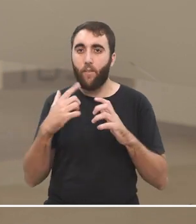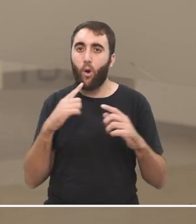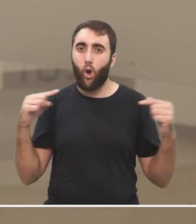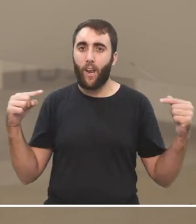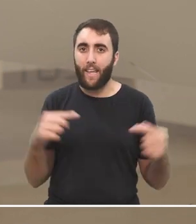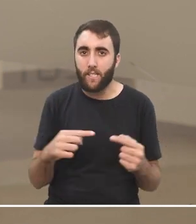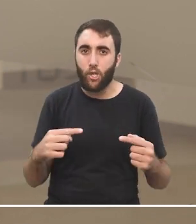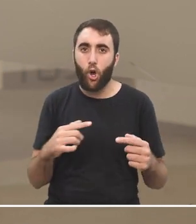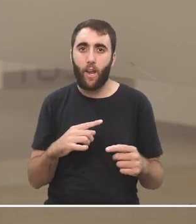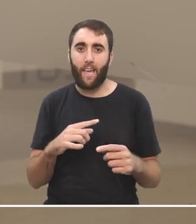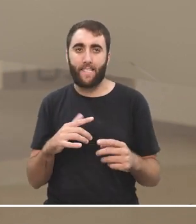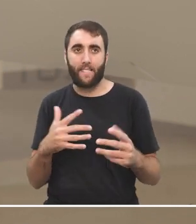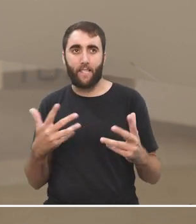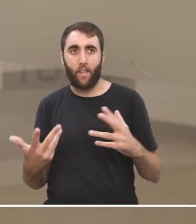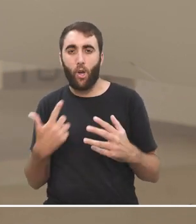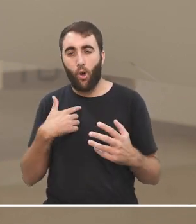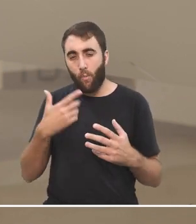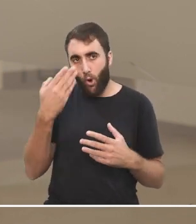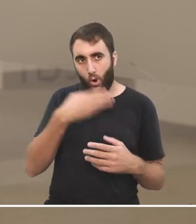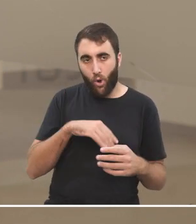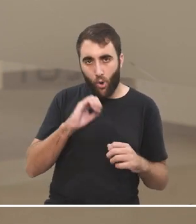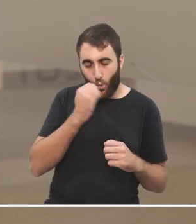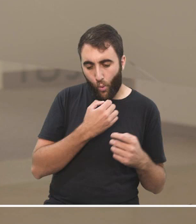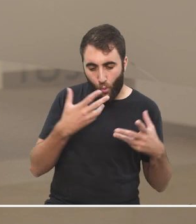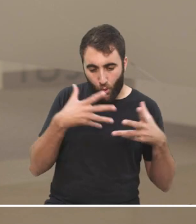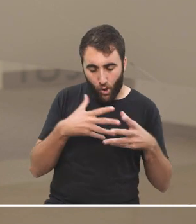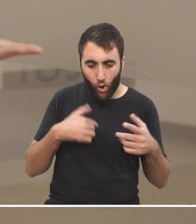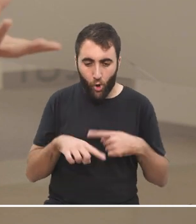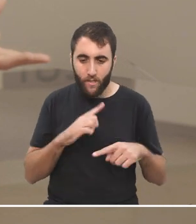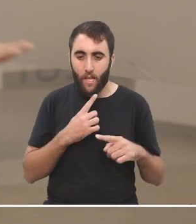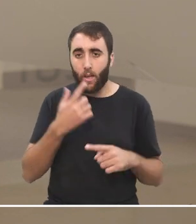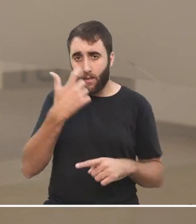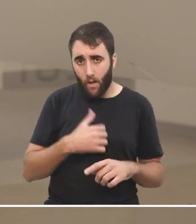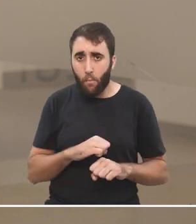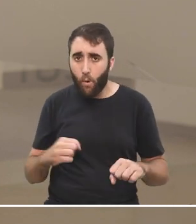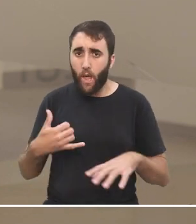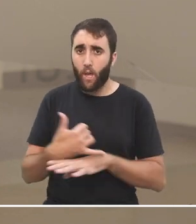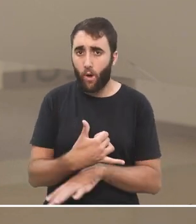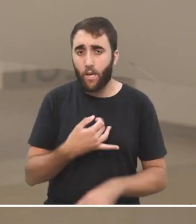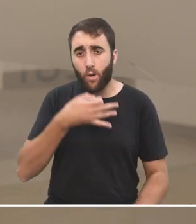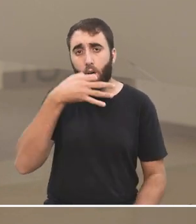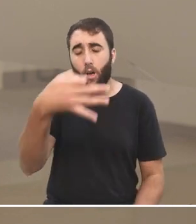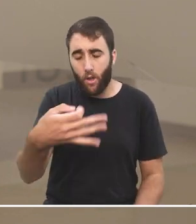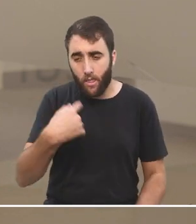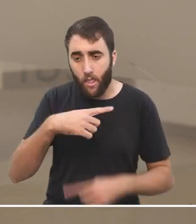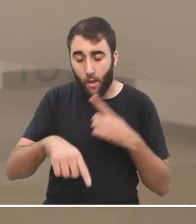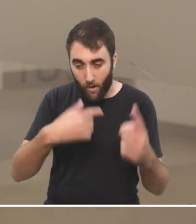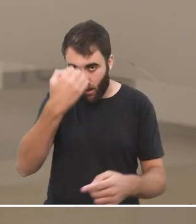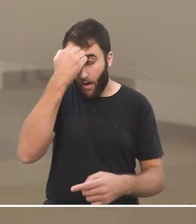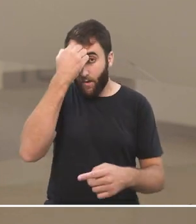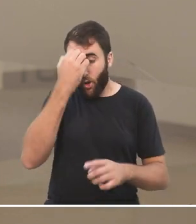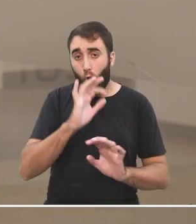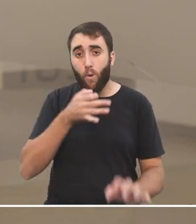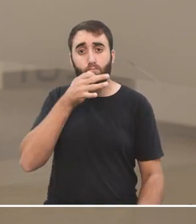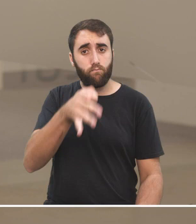irracionales y lados oscuros y en fin y uno tiene derecho a equivocarse también y a decir cosas de las cuales después se puede arrepentir o no